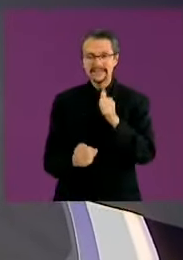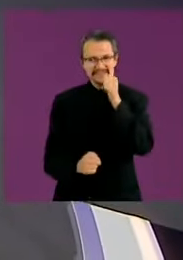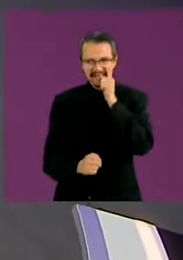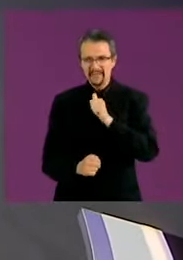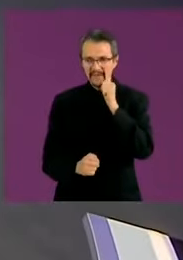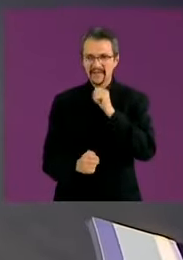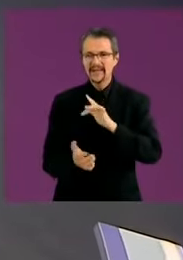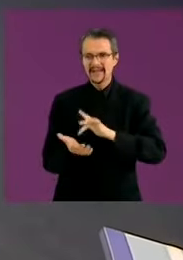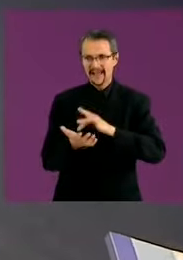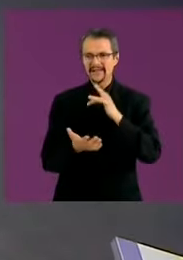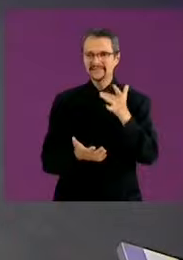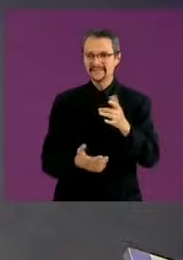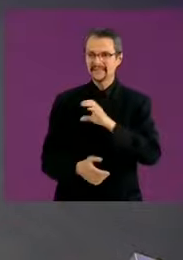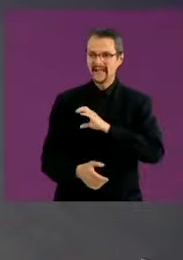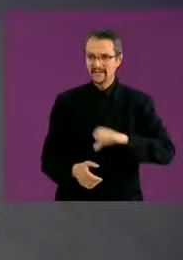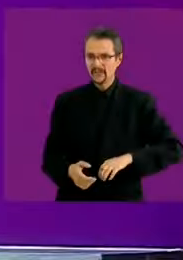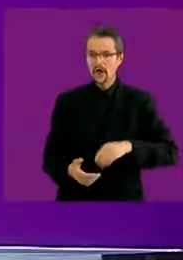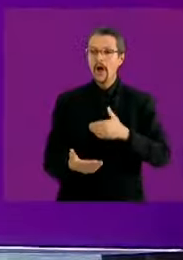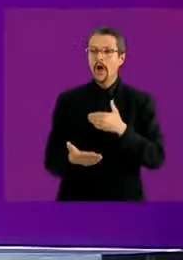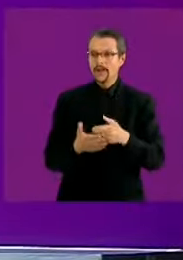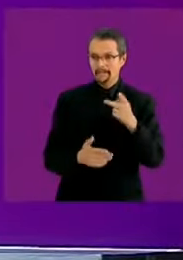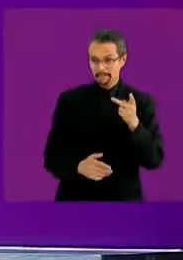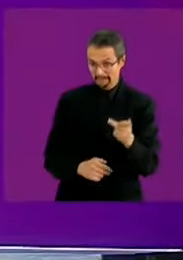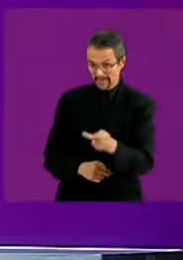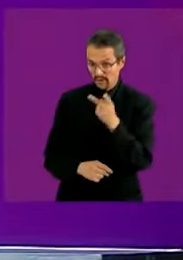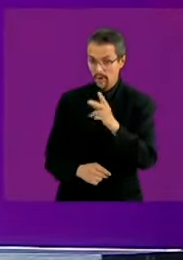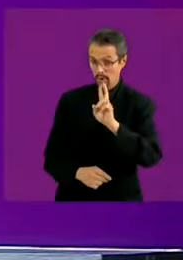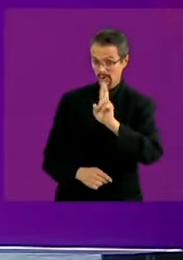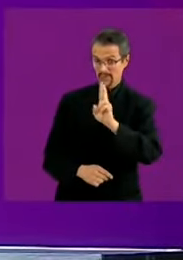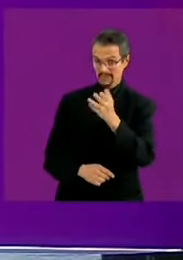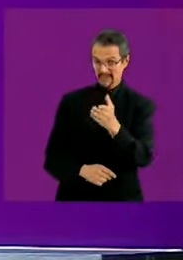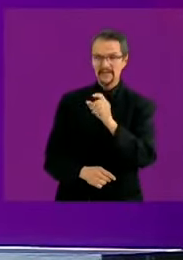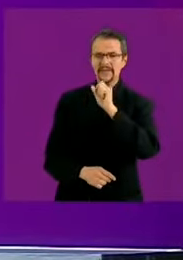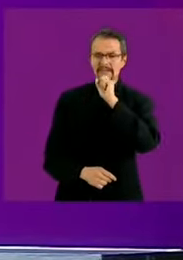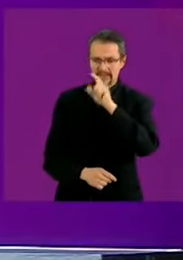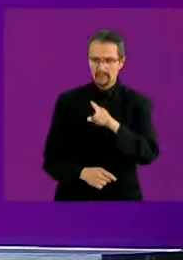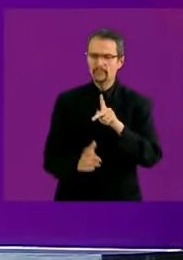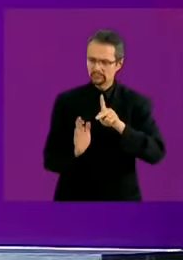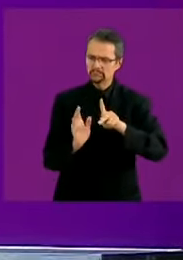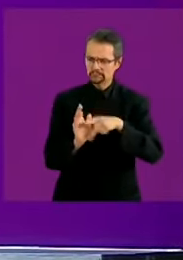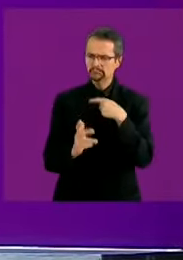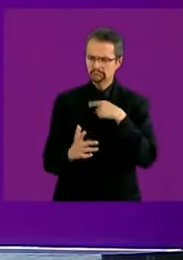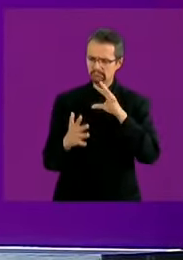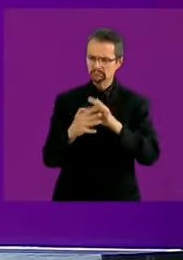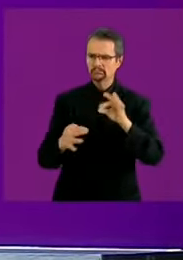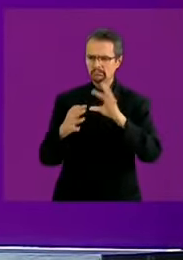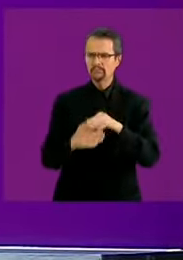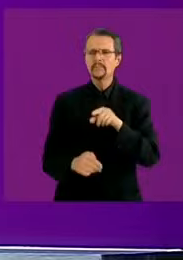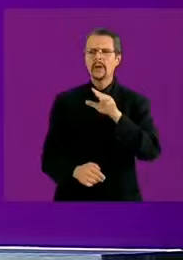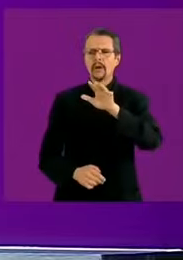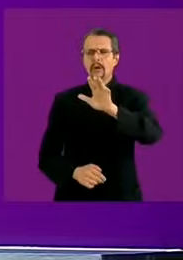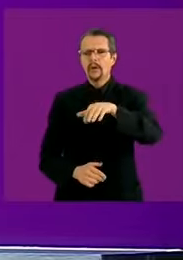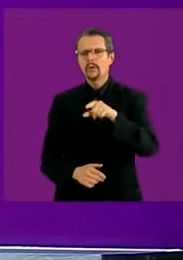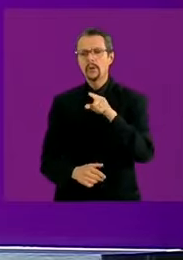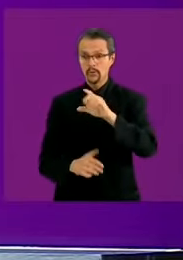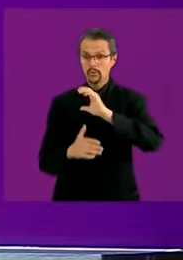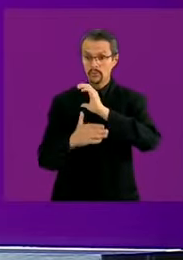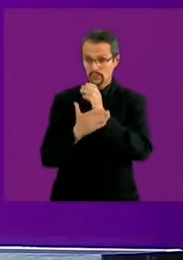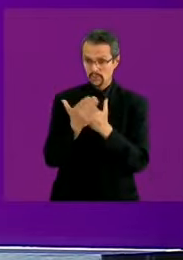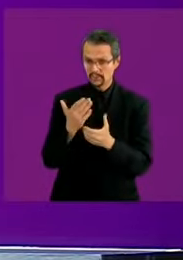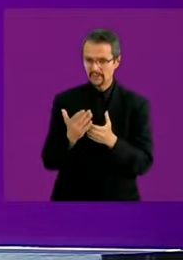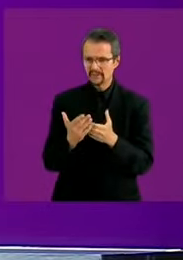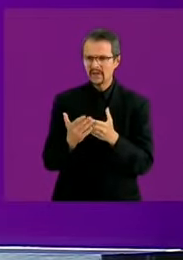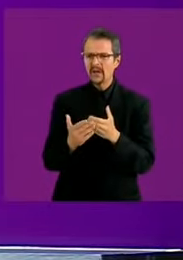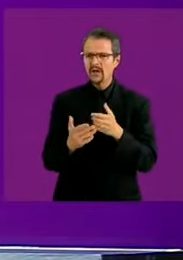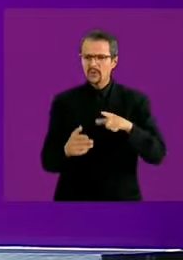candidato. esta es la pregunta para la candidata Xochitl Gales. Es la misma, se la repito. ¿Cómo se deben asignar los contratos de obra pública